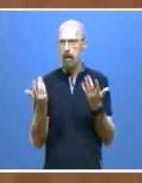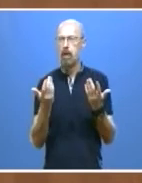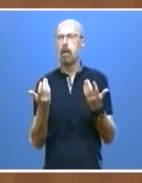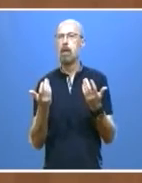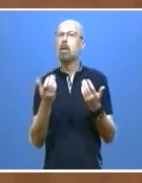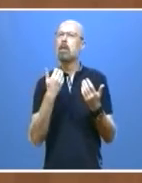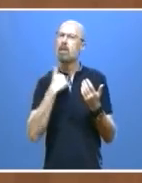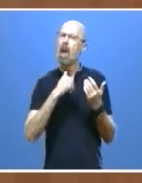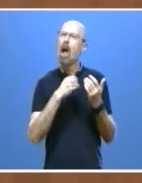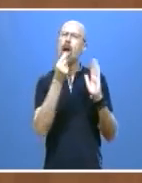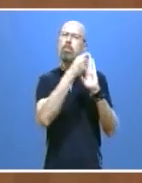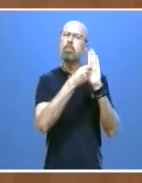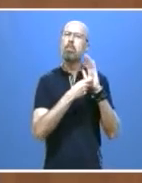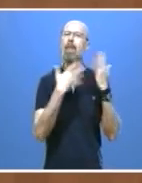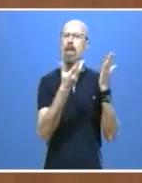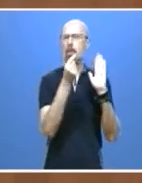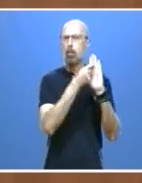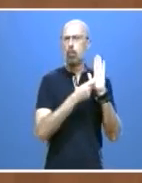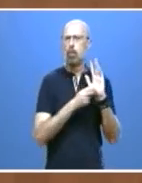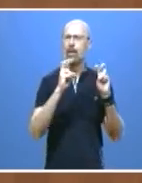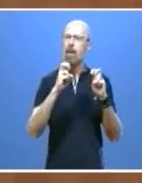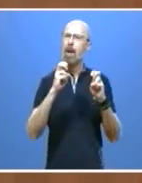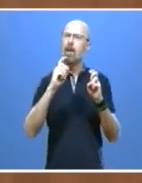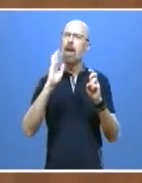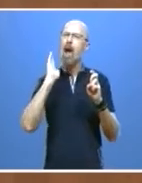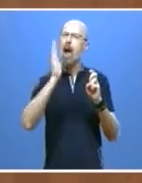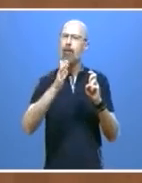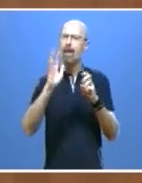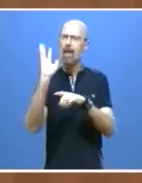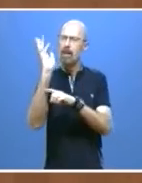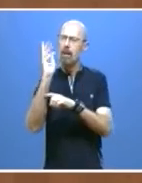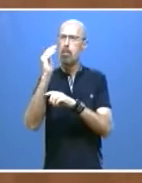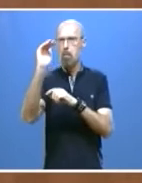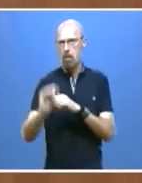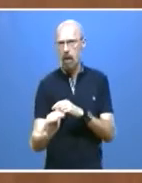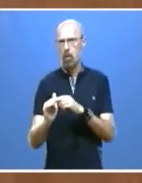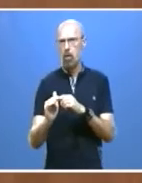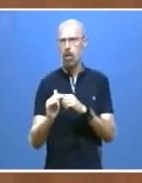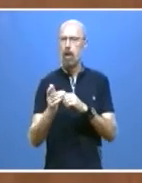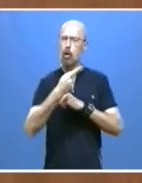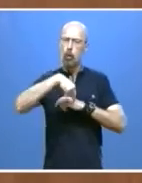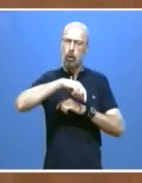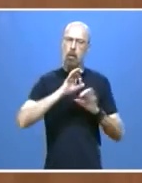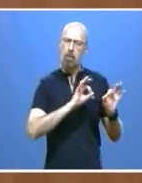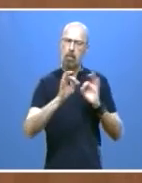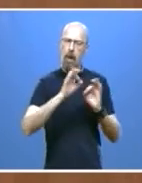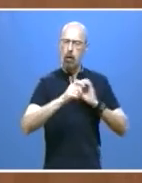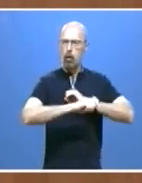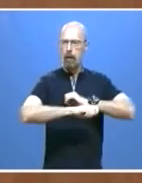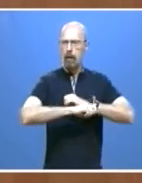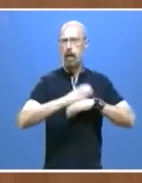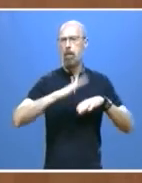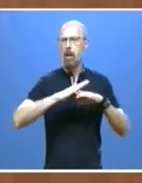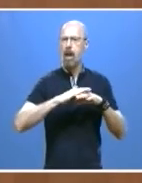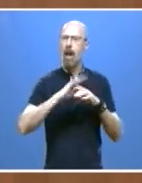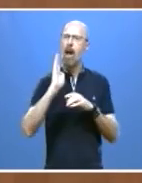contundentes contra el cambio climático y estamos ultimando las estrategias del cambio climático, de economía circular